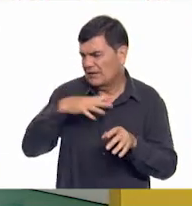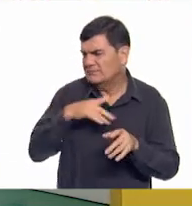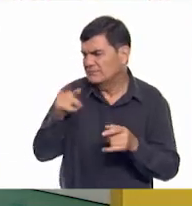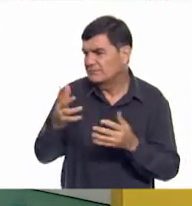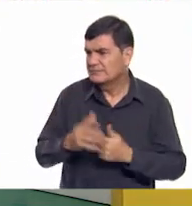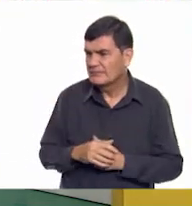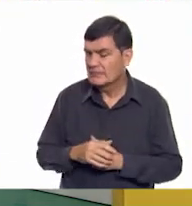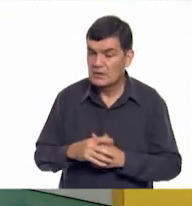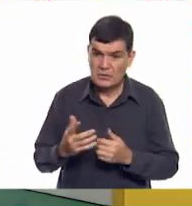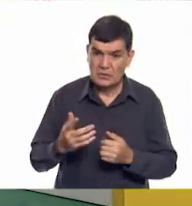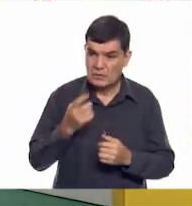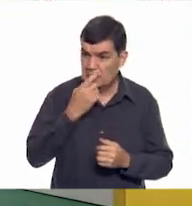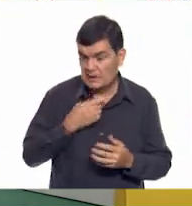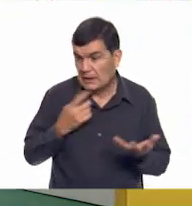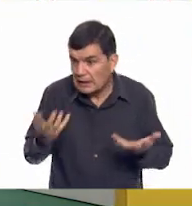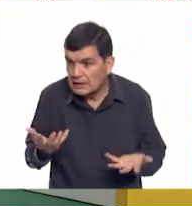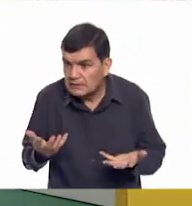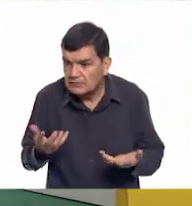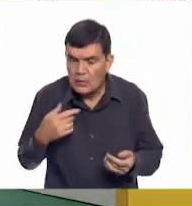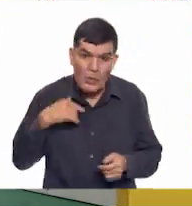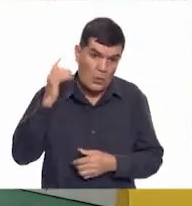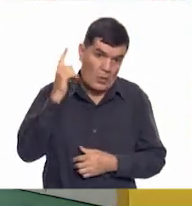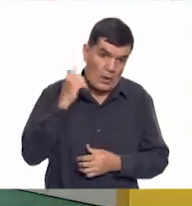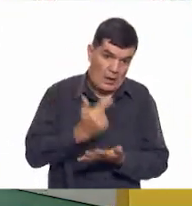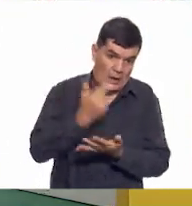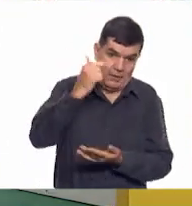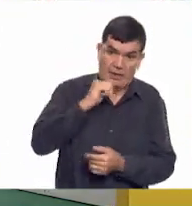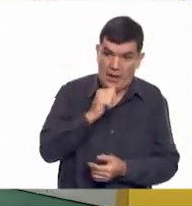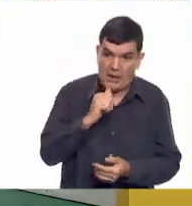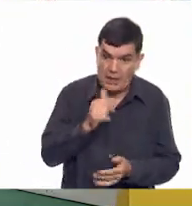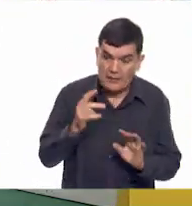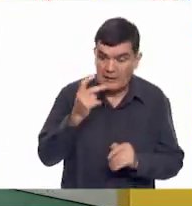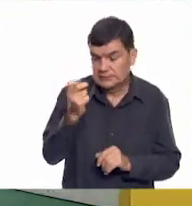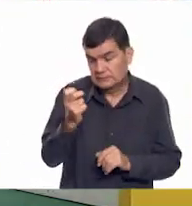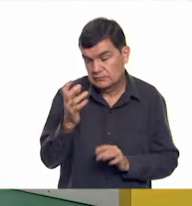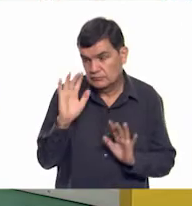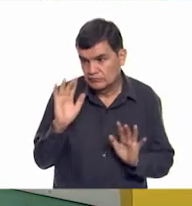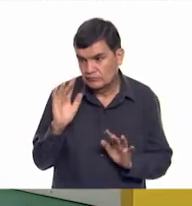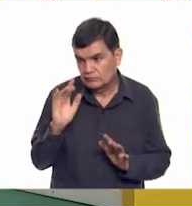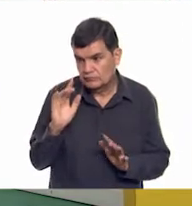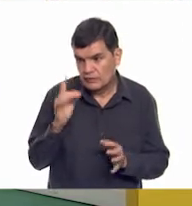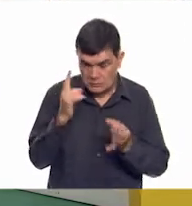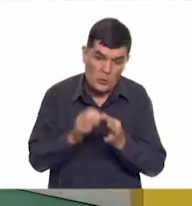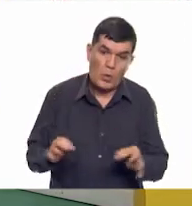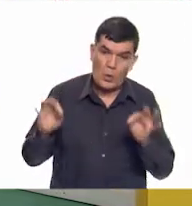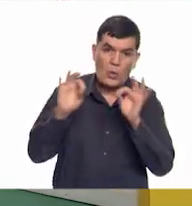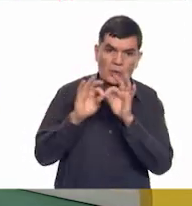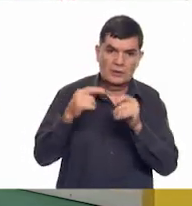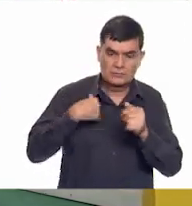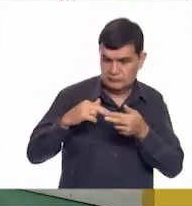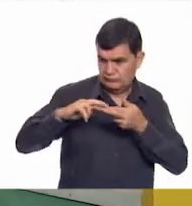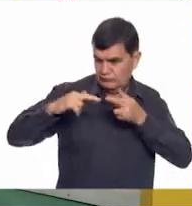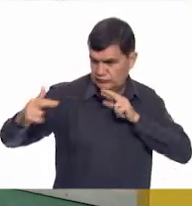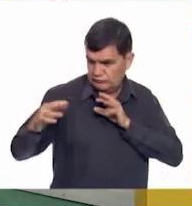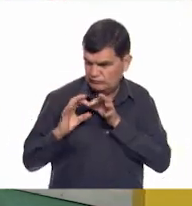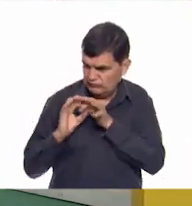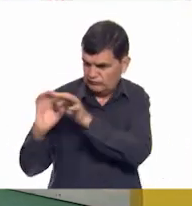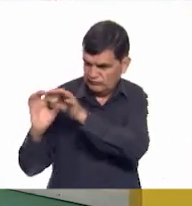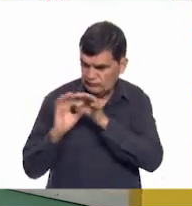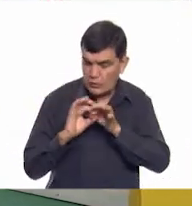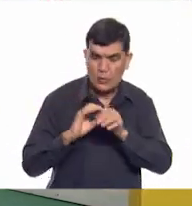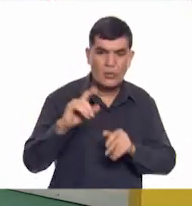Sí. Bueno, espero que no sea nada grave. Eso es lo que es importante de los lazos. Fíjate cómo